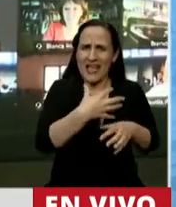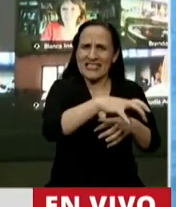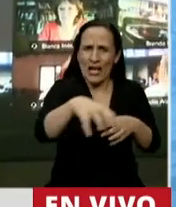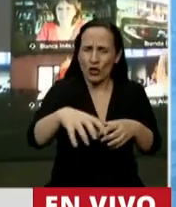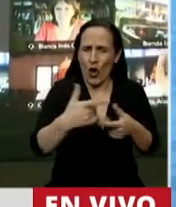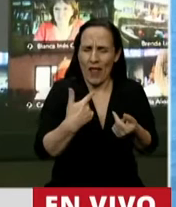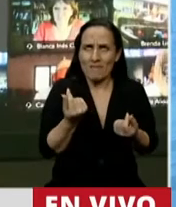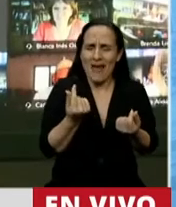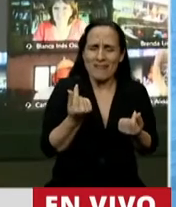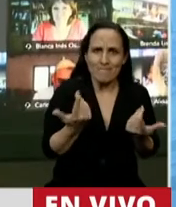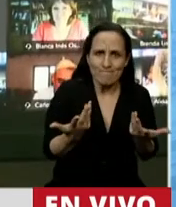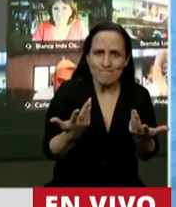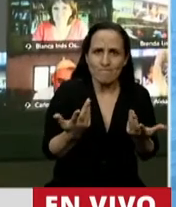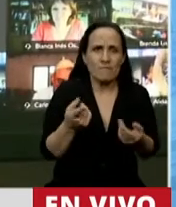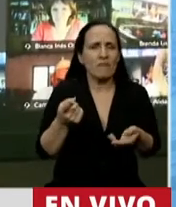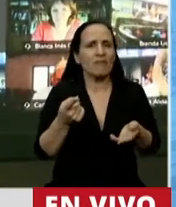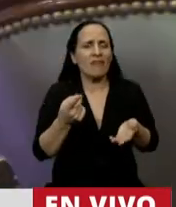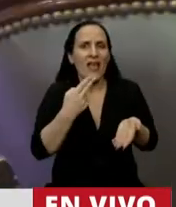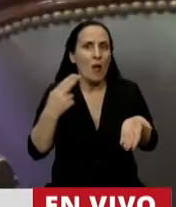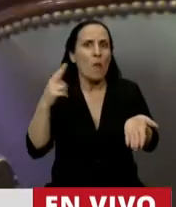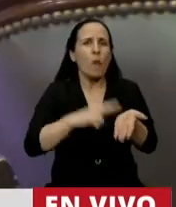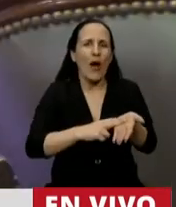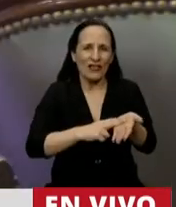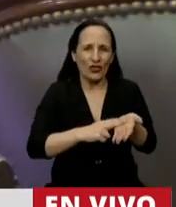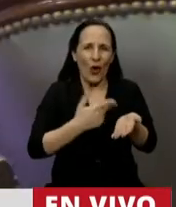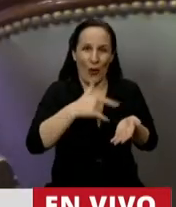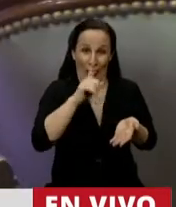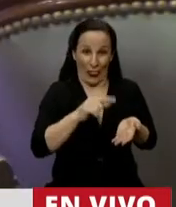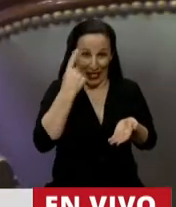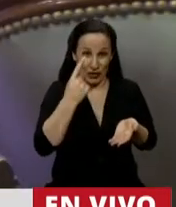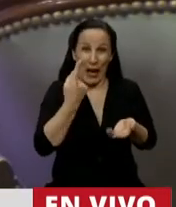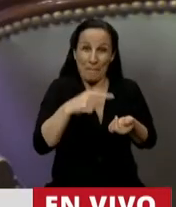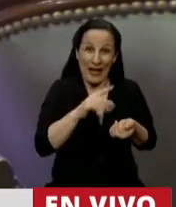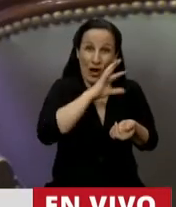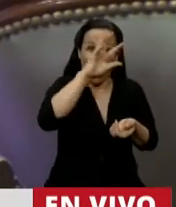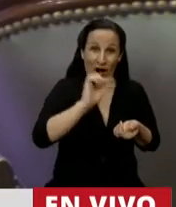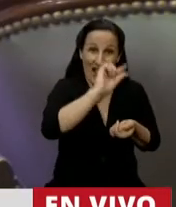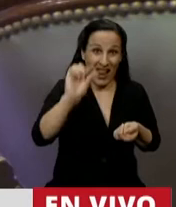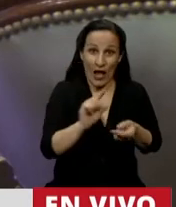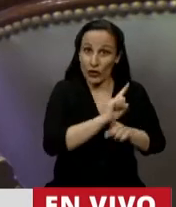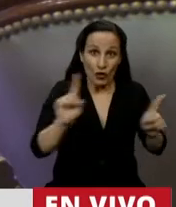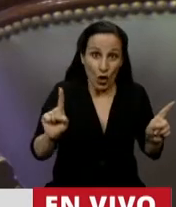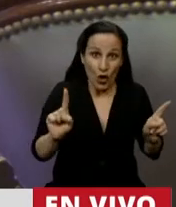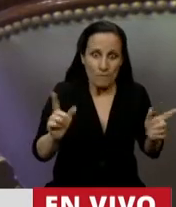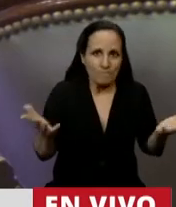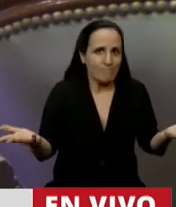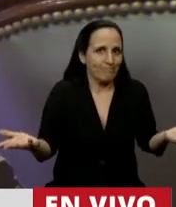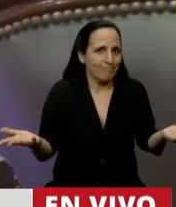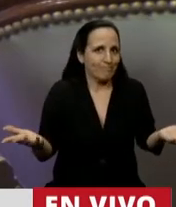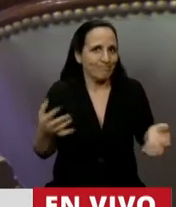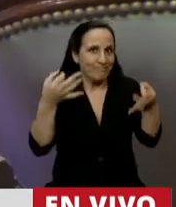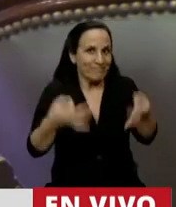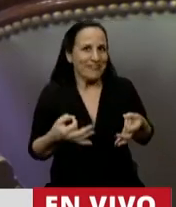Generan un impuesto país y no es coparticipable. En definitiva, Presidenta, no inspiran confianza.